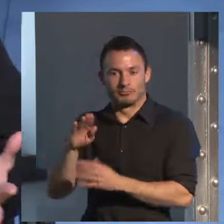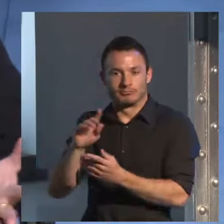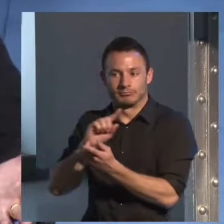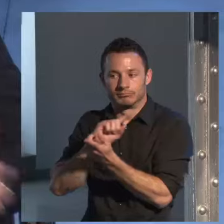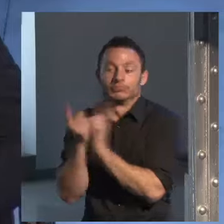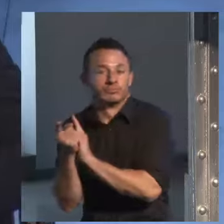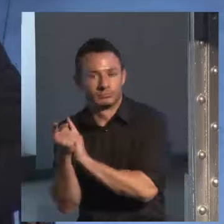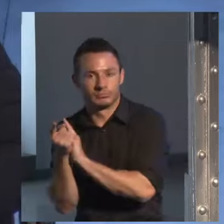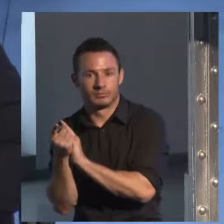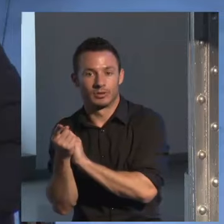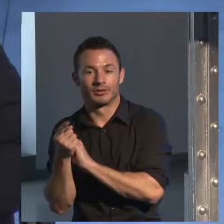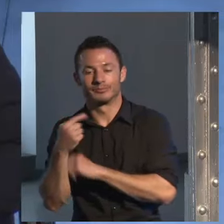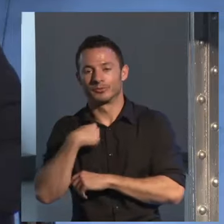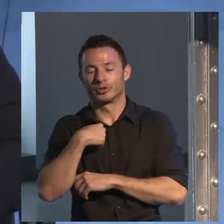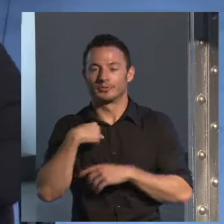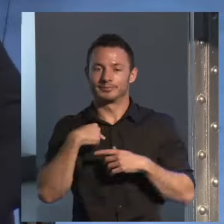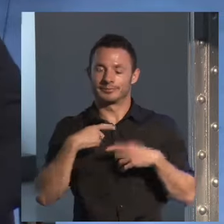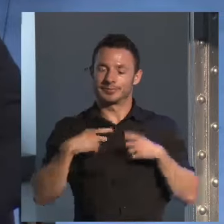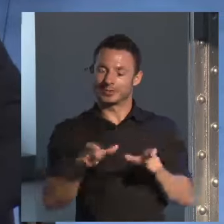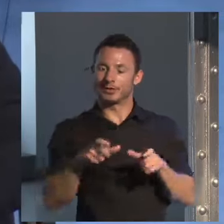soy absolutamente arquitectónica.